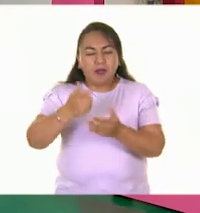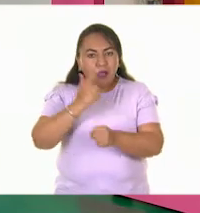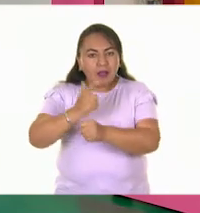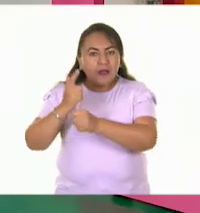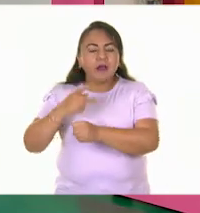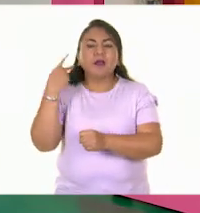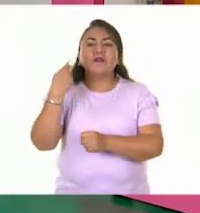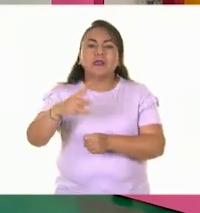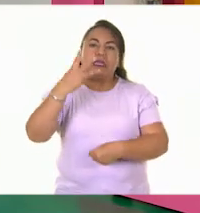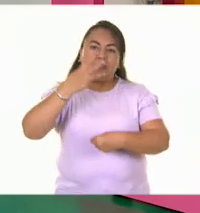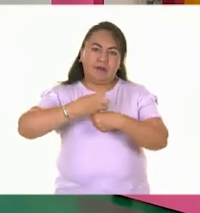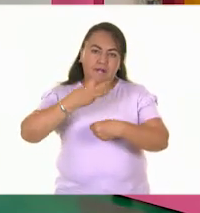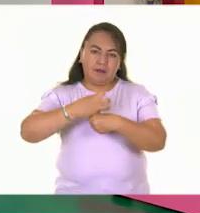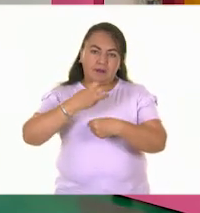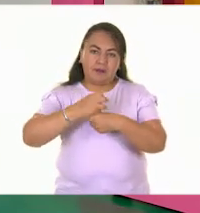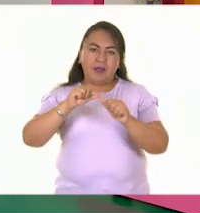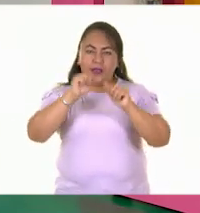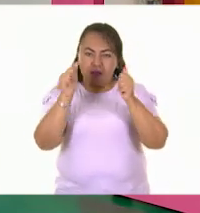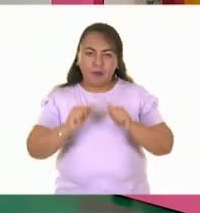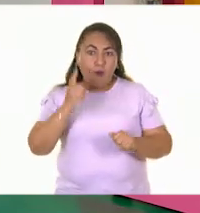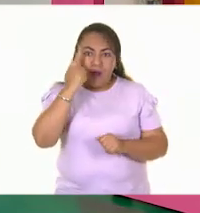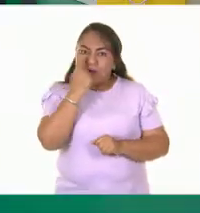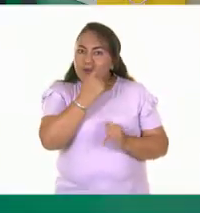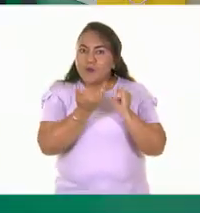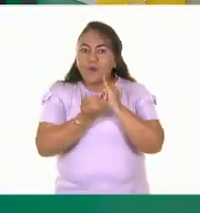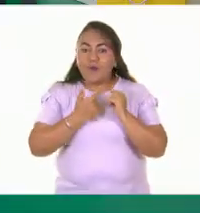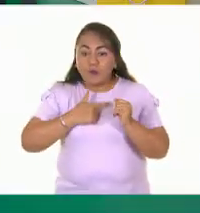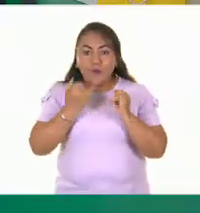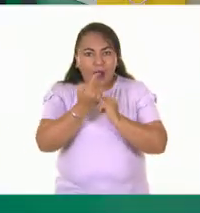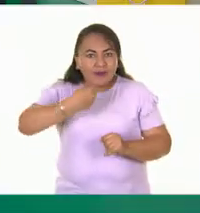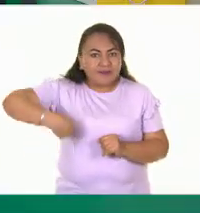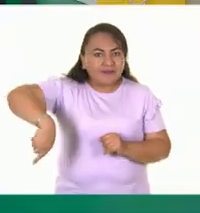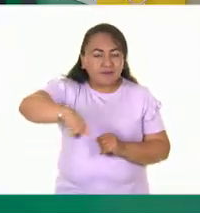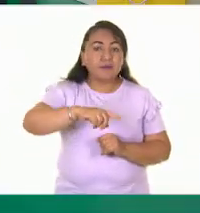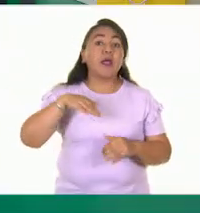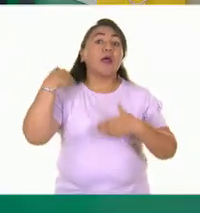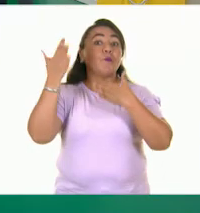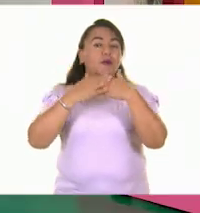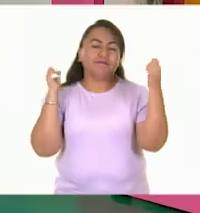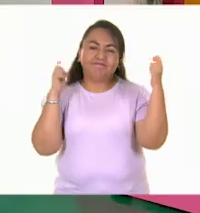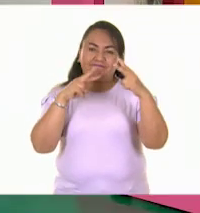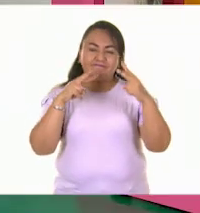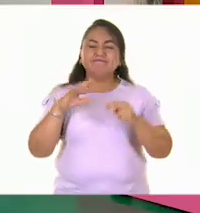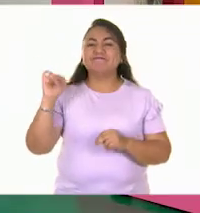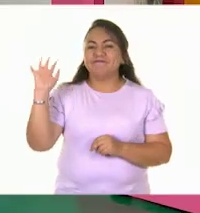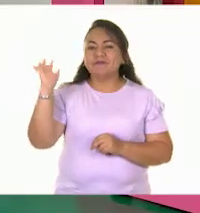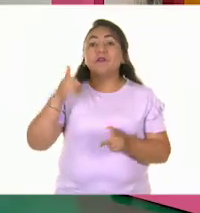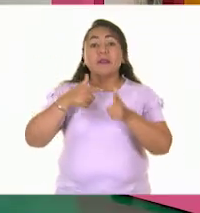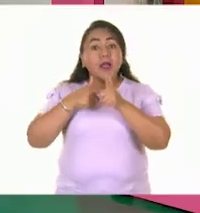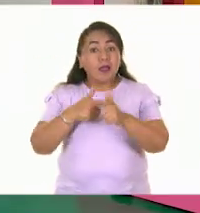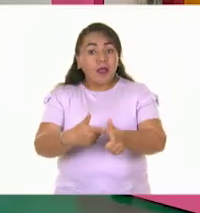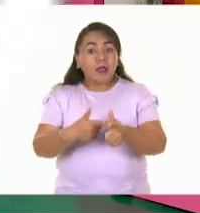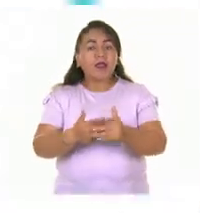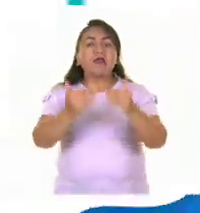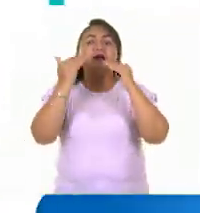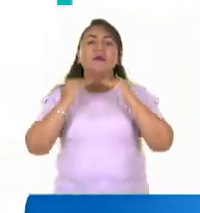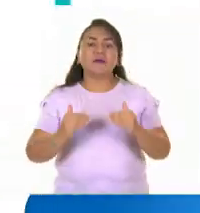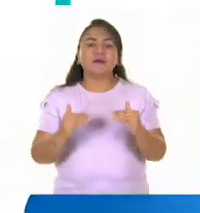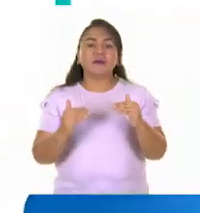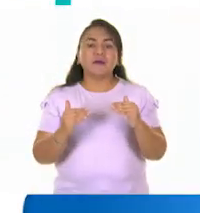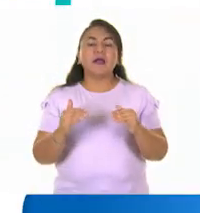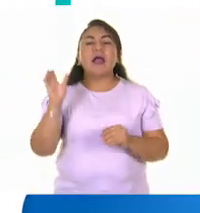Artes de Tercer Grado. Espero que la hayan disfrutado tanto como nosotras. Y nos vemos hasta la próxima. Hasta la próxima. A continuación vamos con